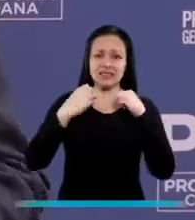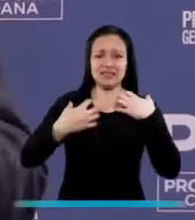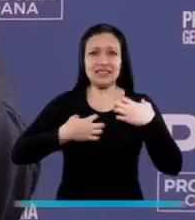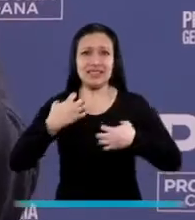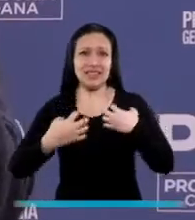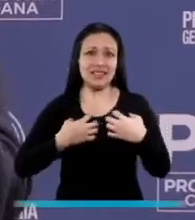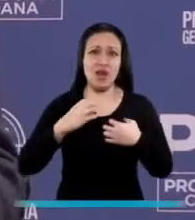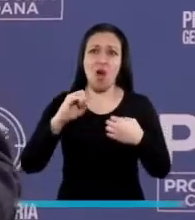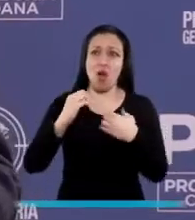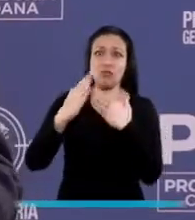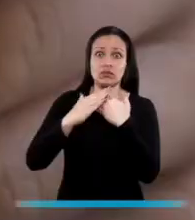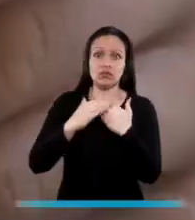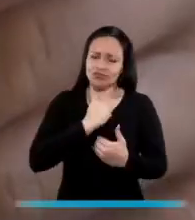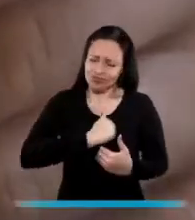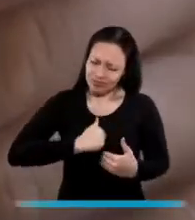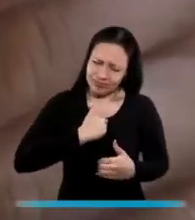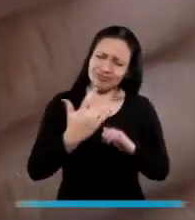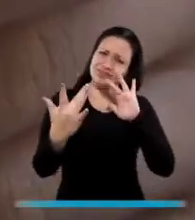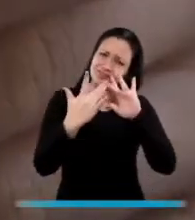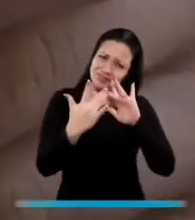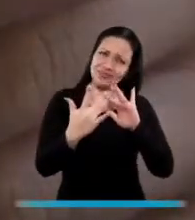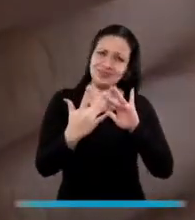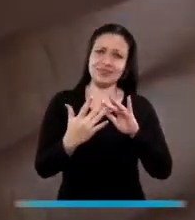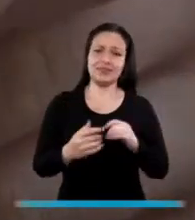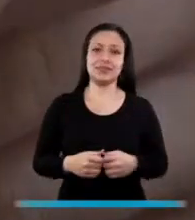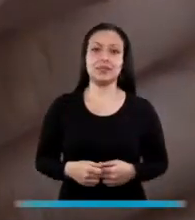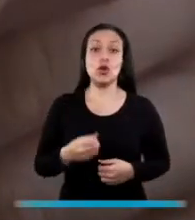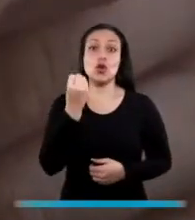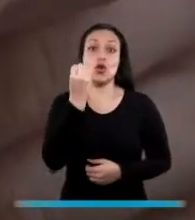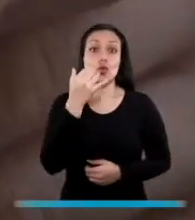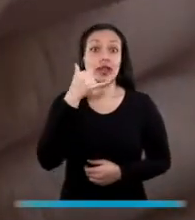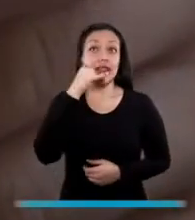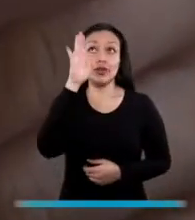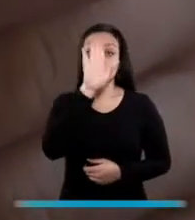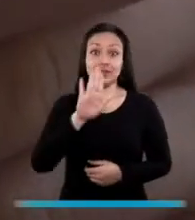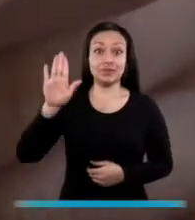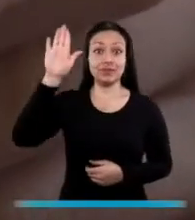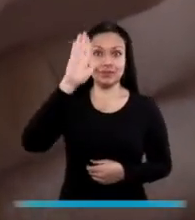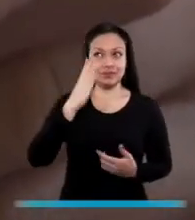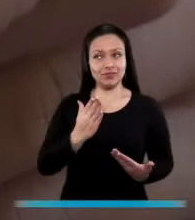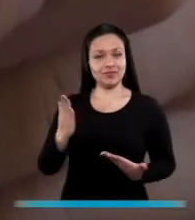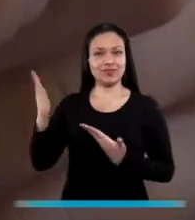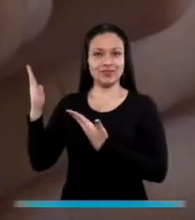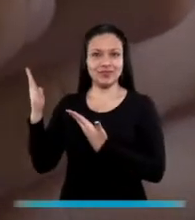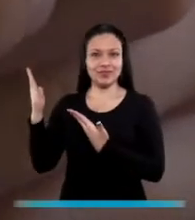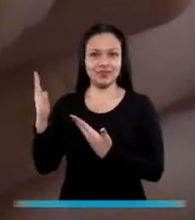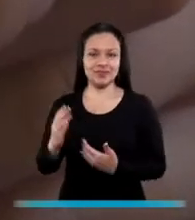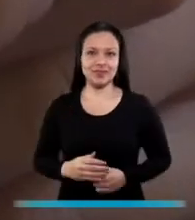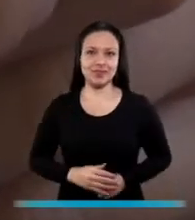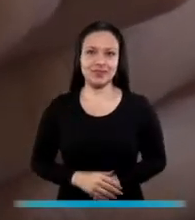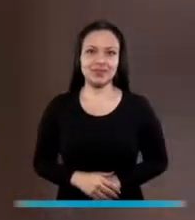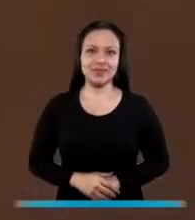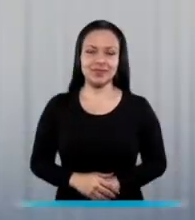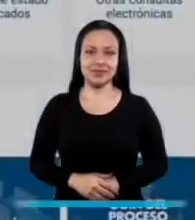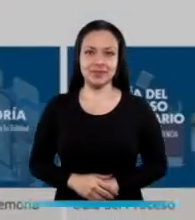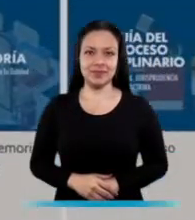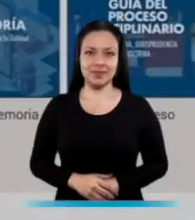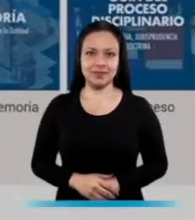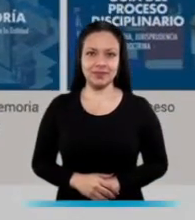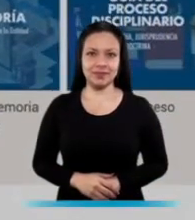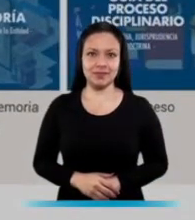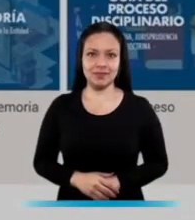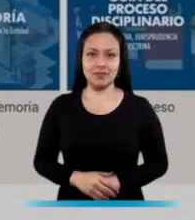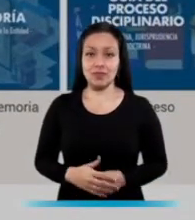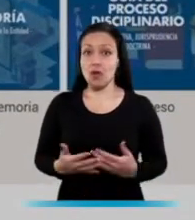reclamo, por favor contáctenos a nuestra línea telefónica nacional 018940808 o